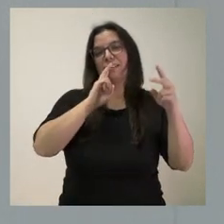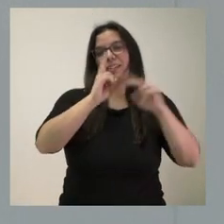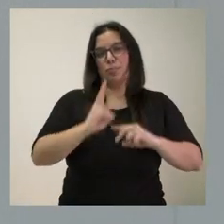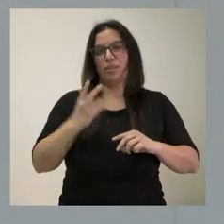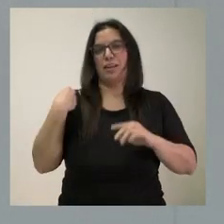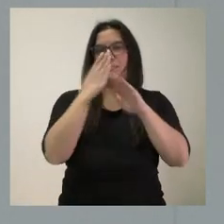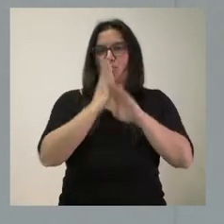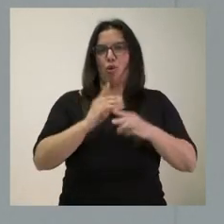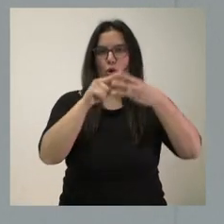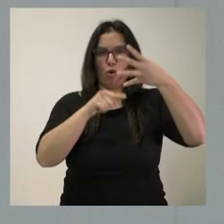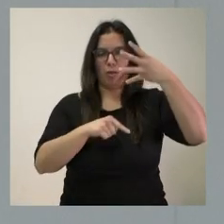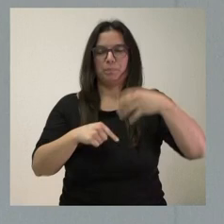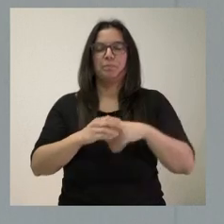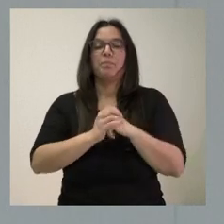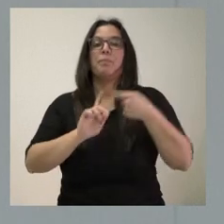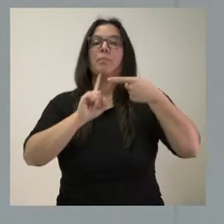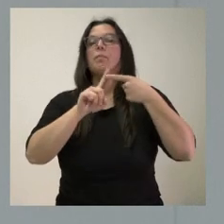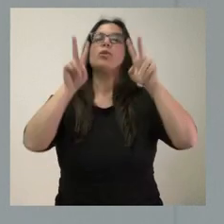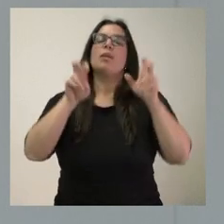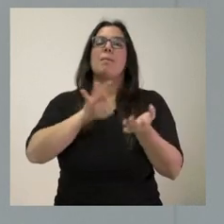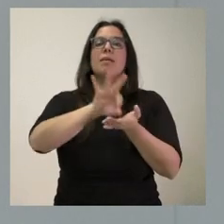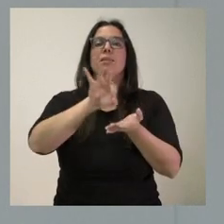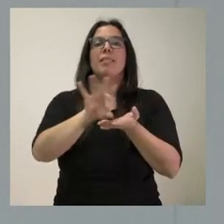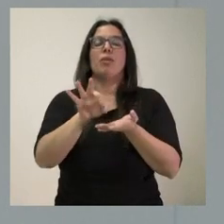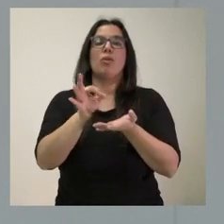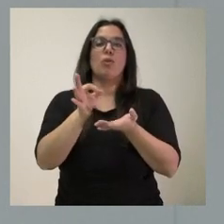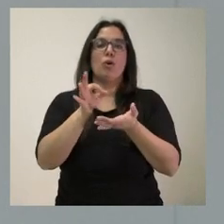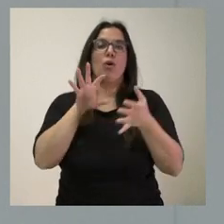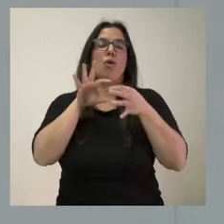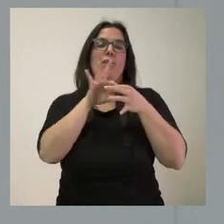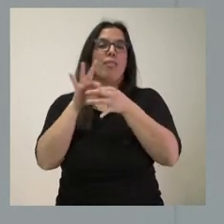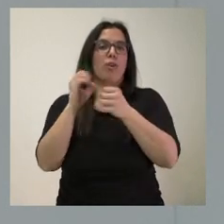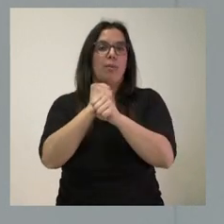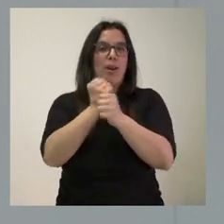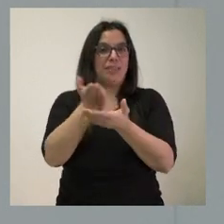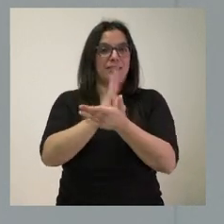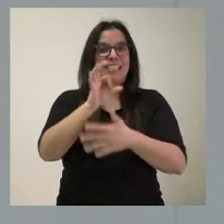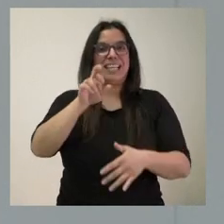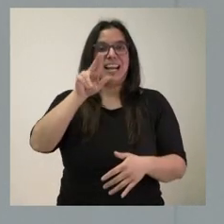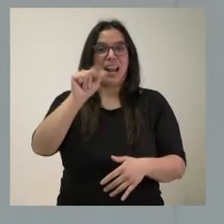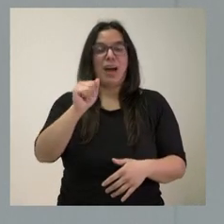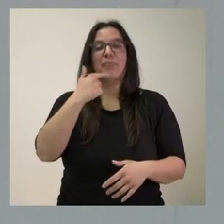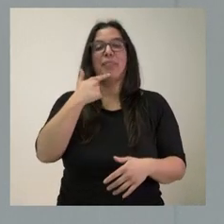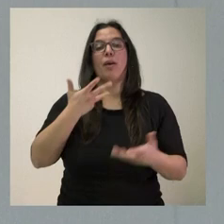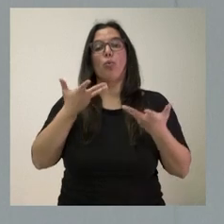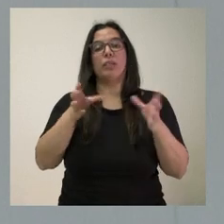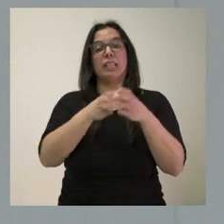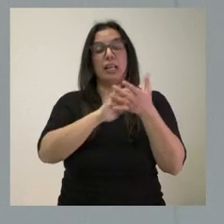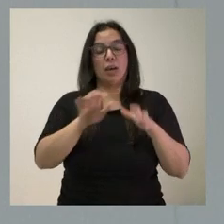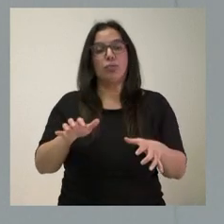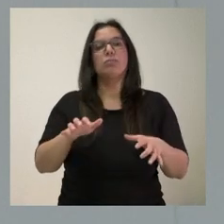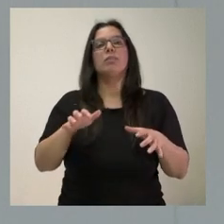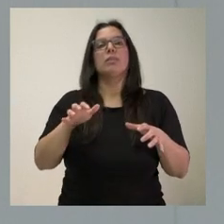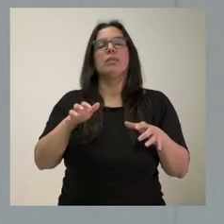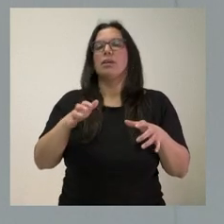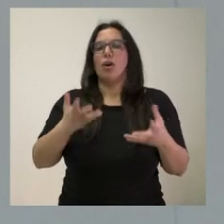usted las ha apuntado. En primer lugar, sobre el Servicio de Relaciones Laborales. La Junta de Castilla y León garantiza la prestación del servicio